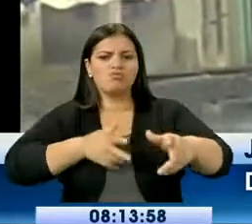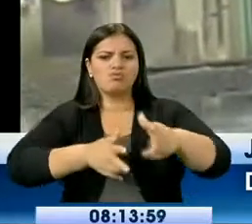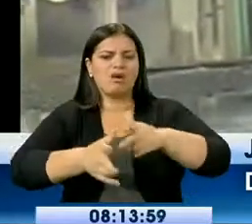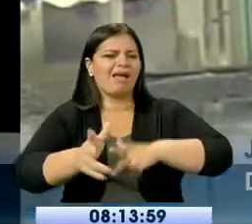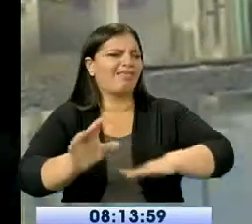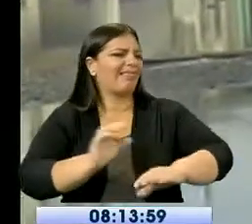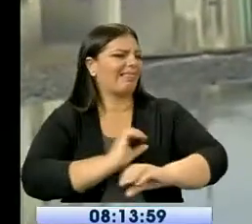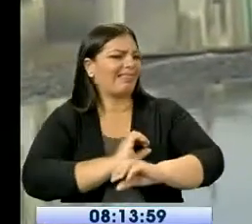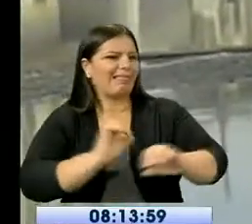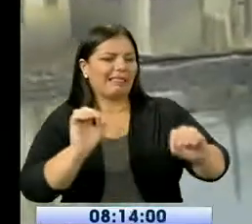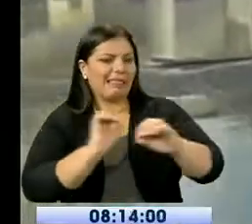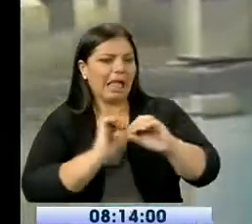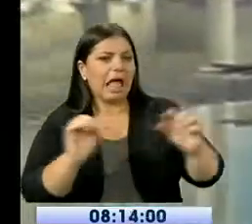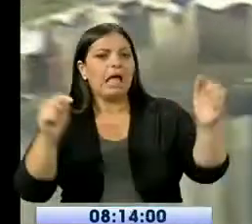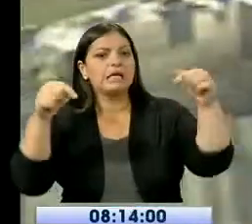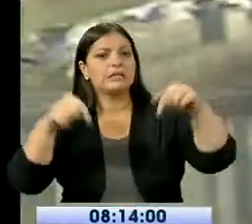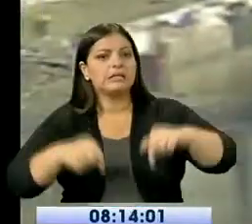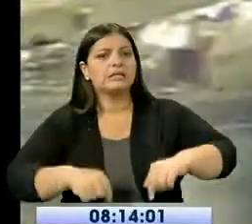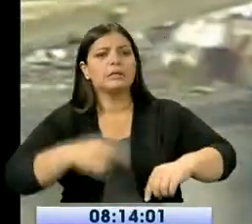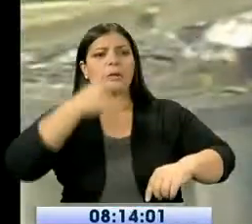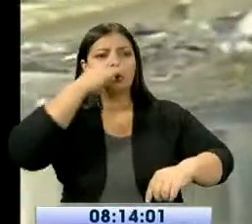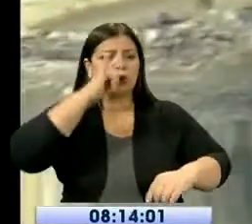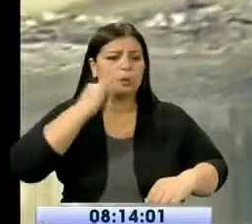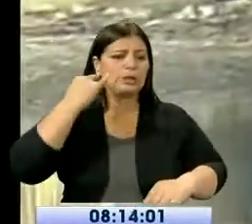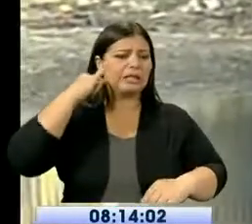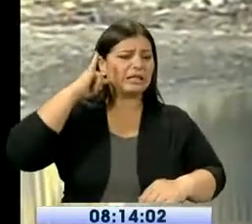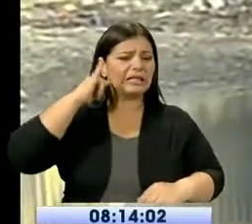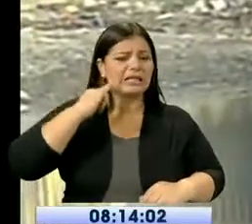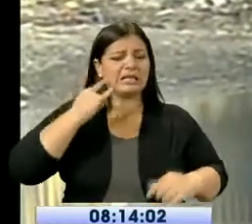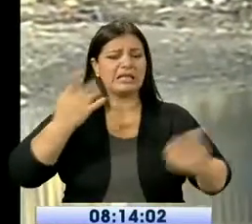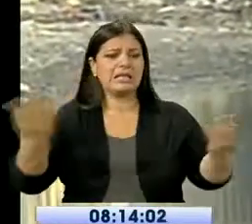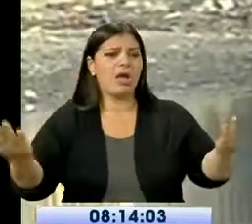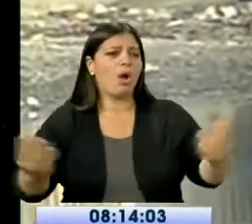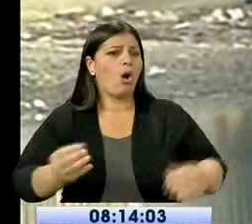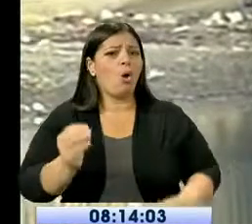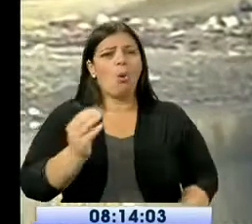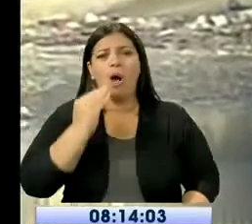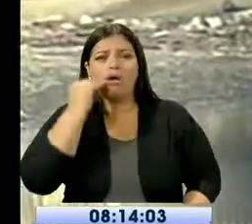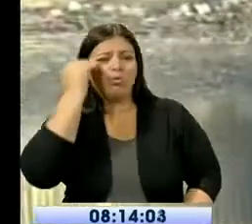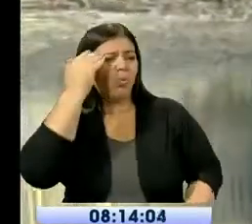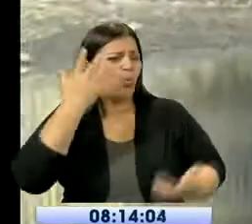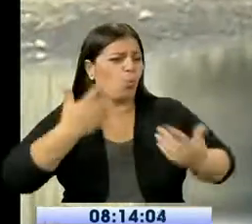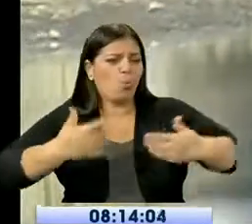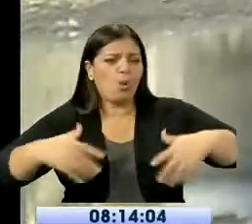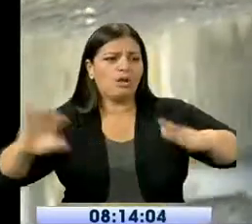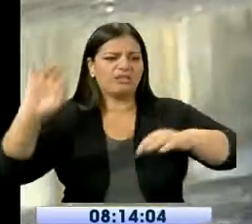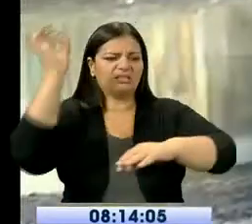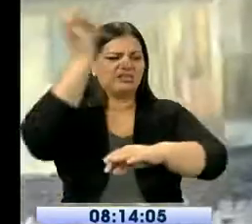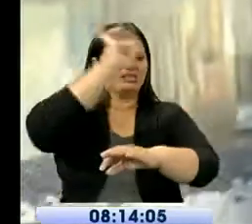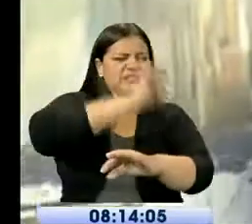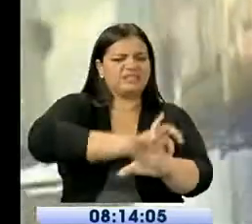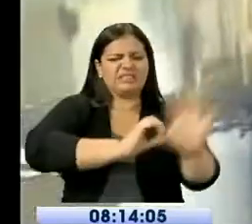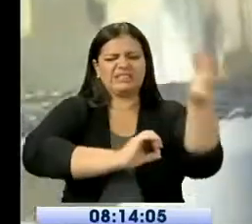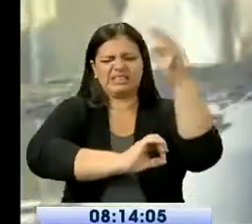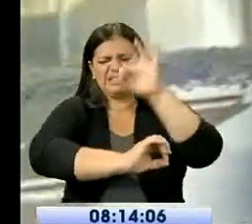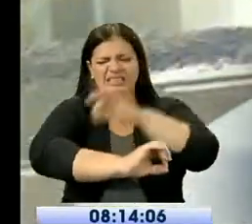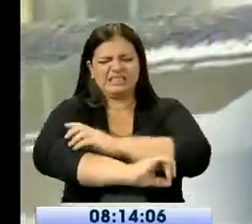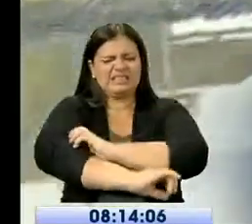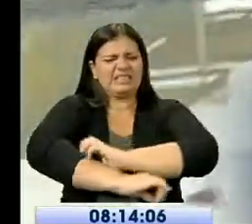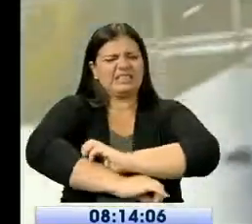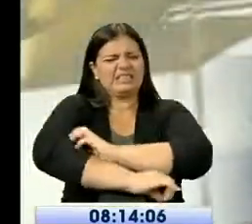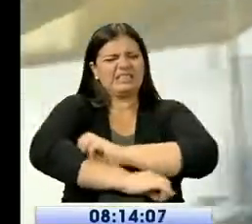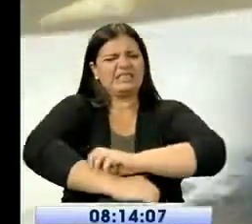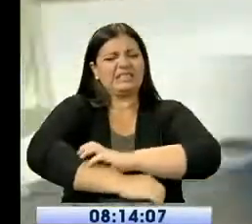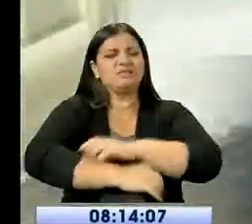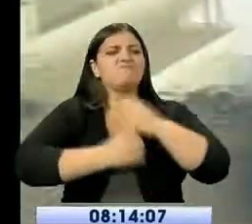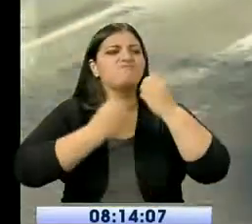enfermedades aquí a los niños, tanto a los niños como a los grandes. Entonces, estamos muy afectados aquí en Monte Sinaí. Nosotros